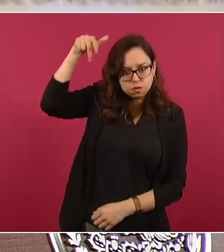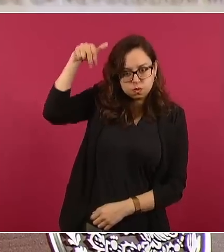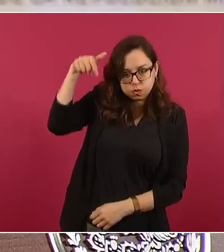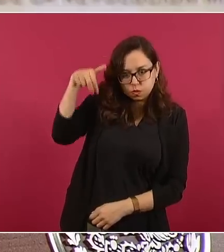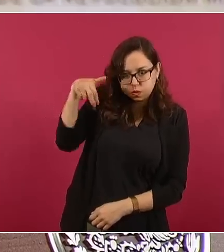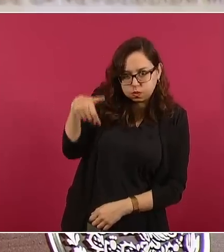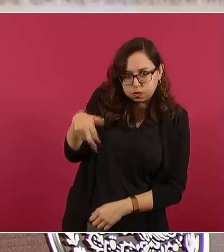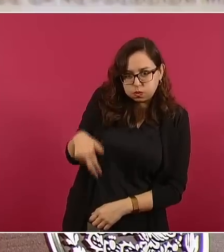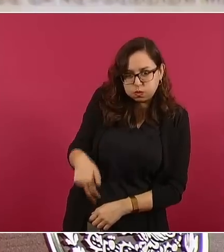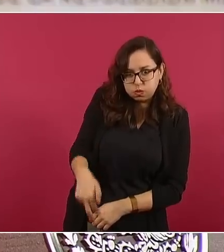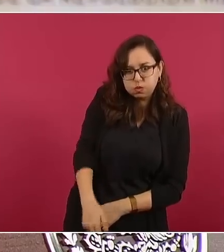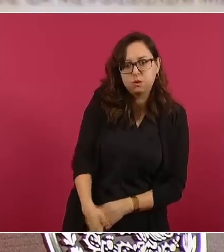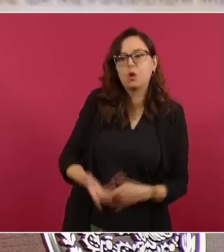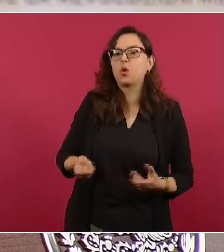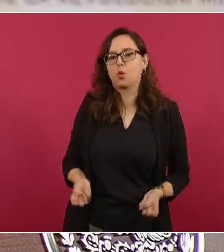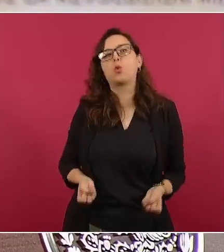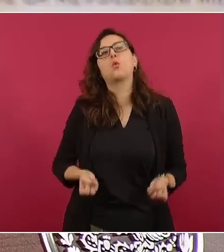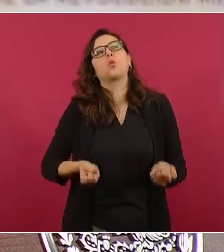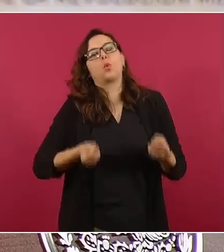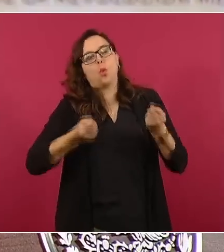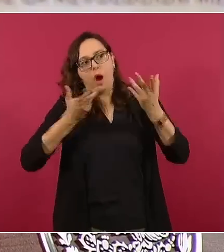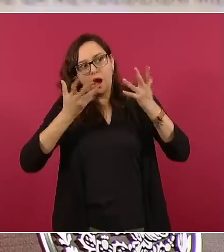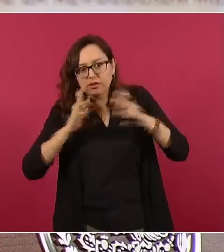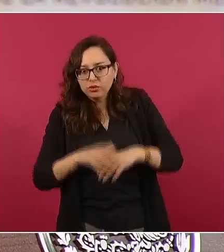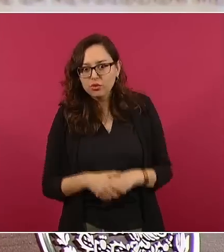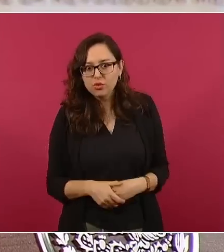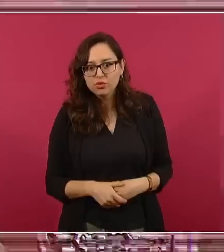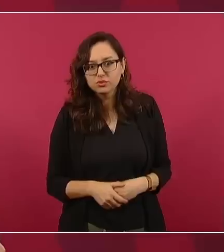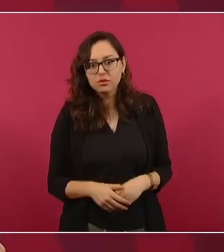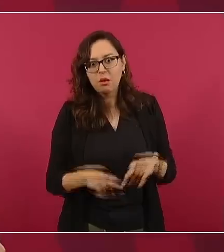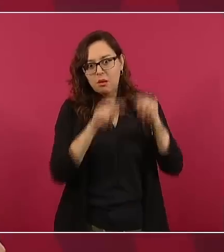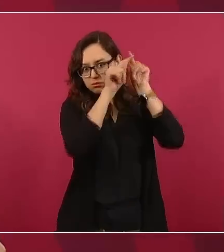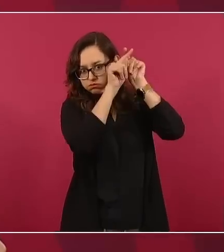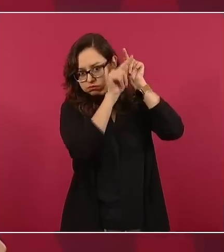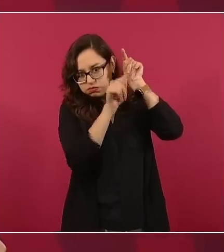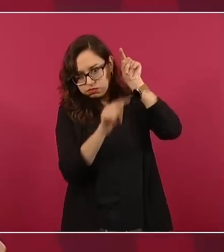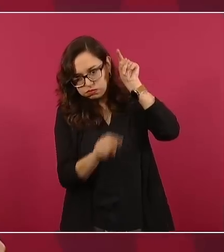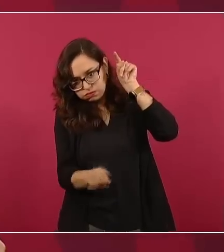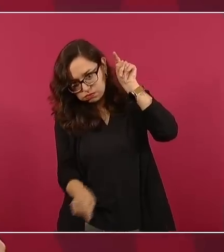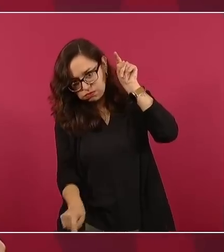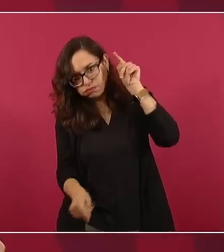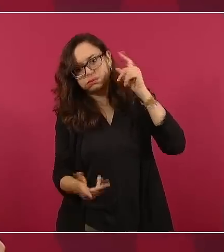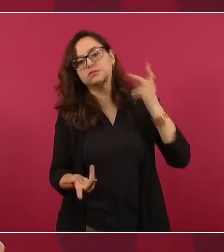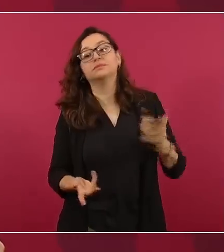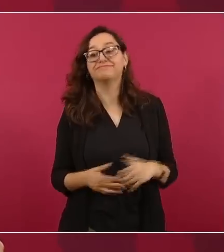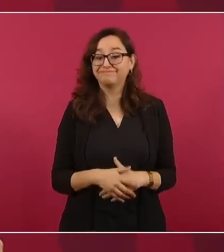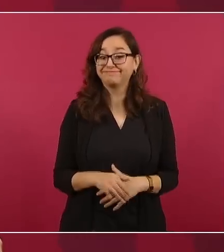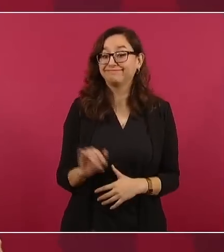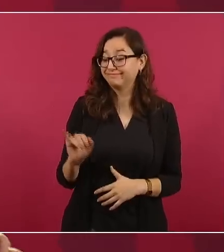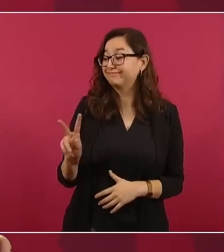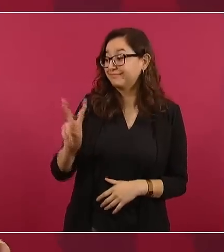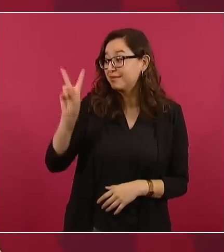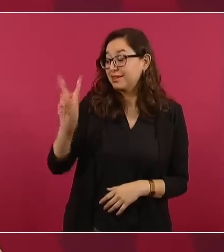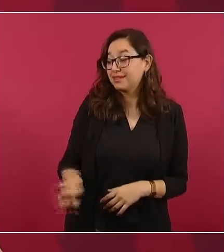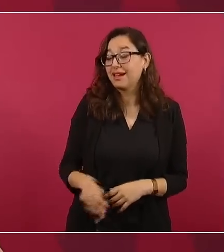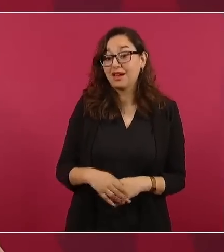Pues sí, sí, lo importante